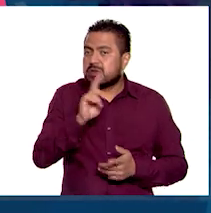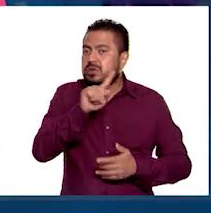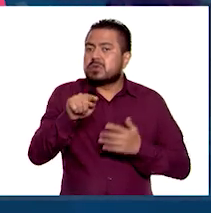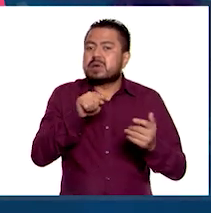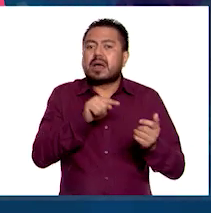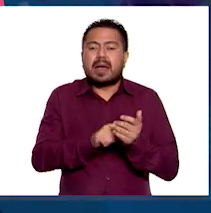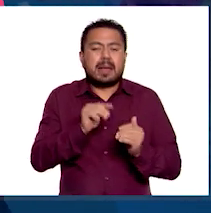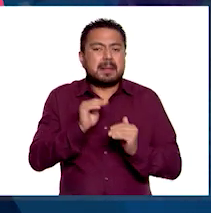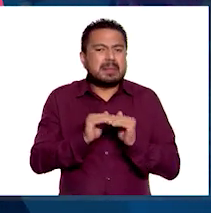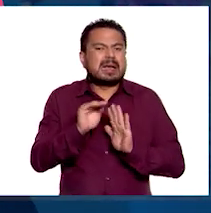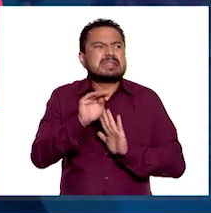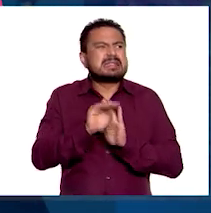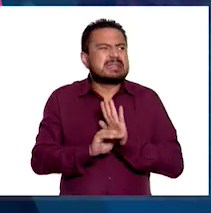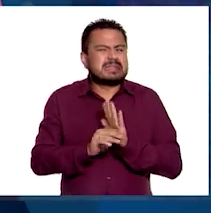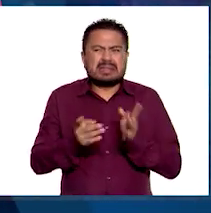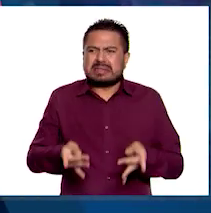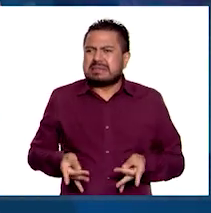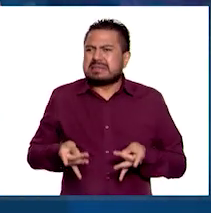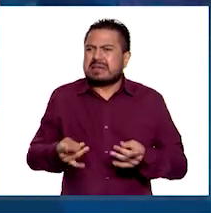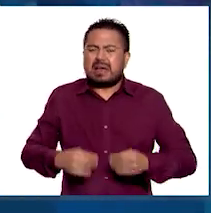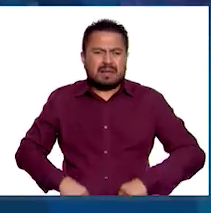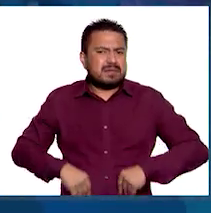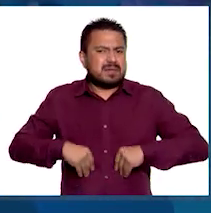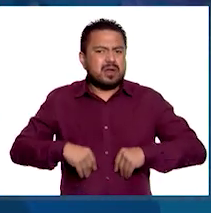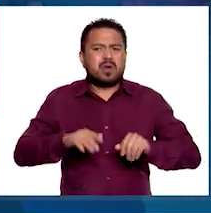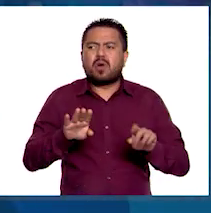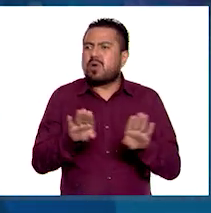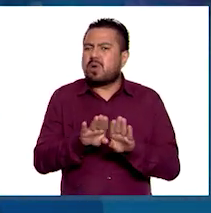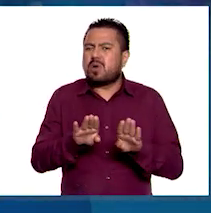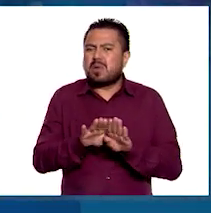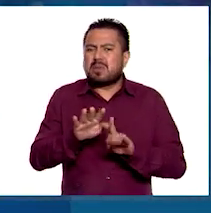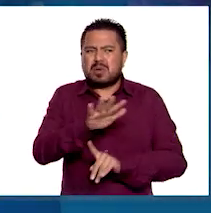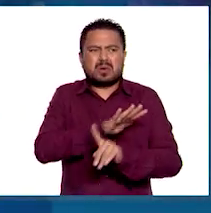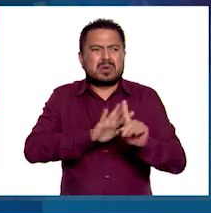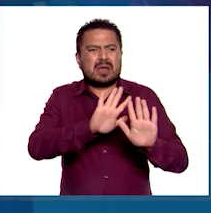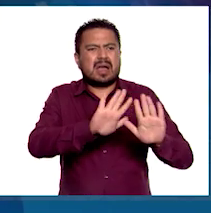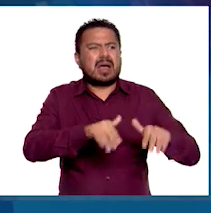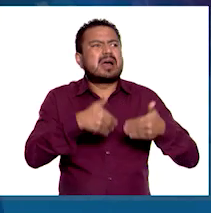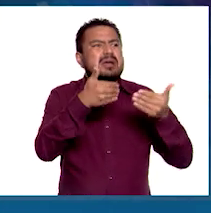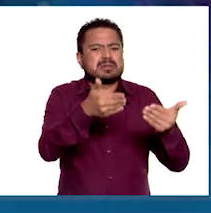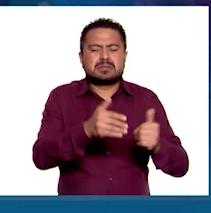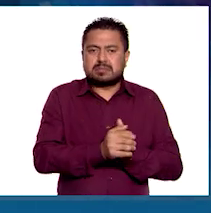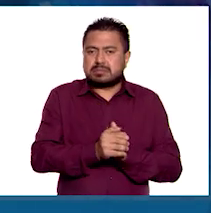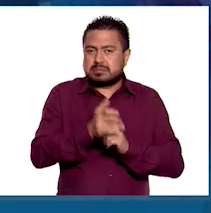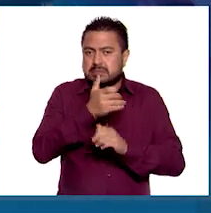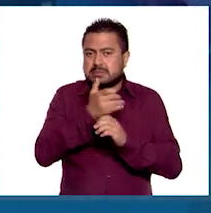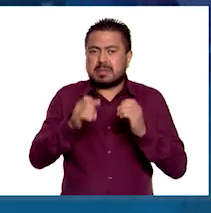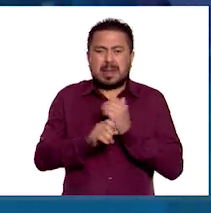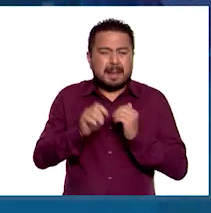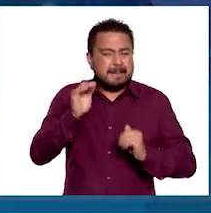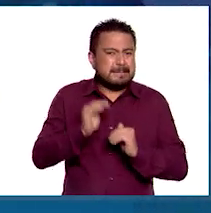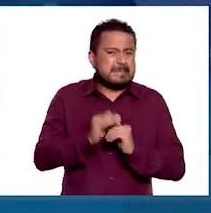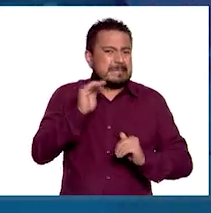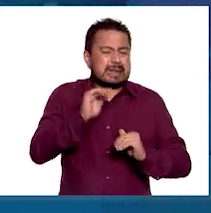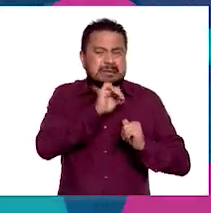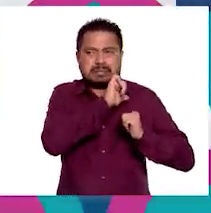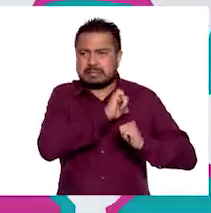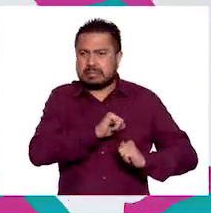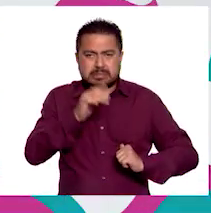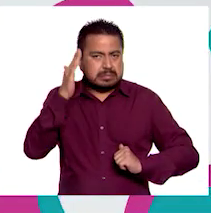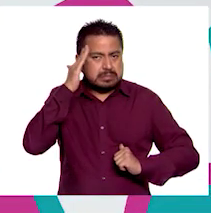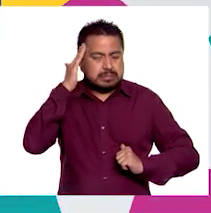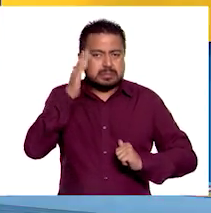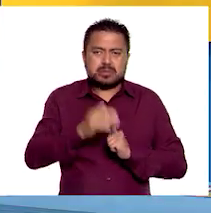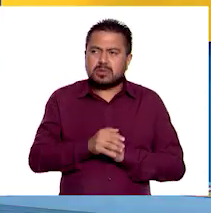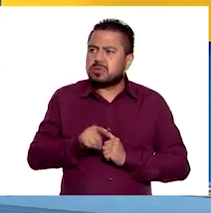con la más baja calidad de vida y las condiciones del ambiente, el factor que más influye. ¿Y